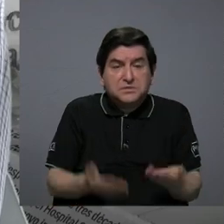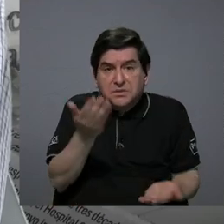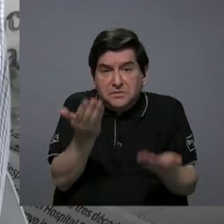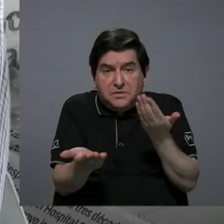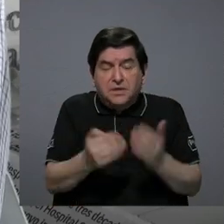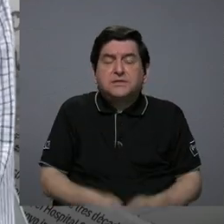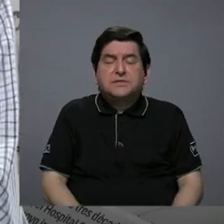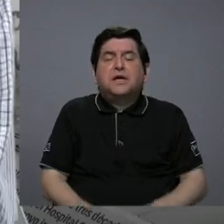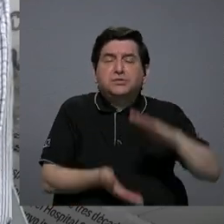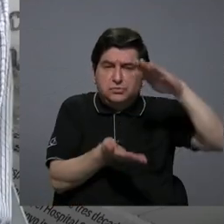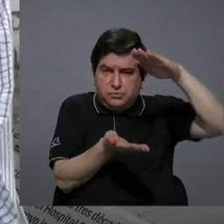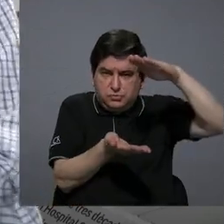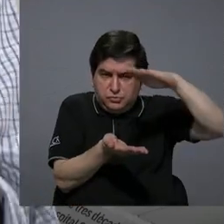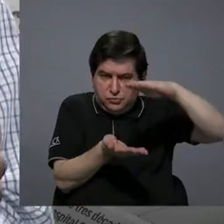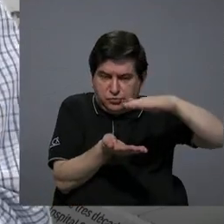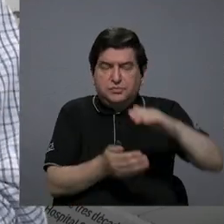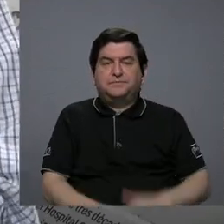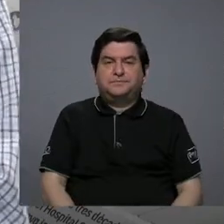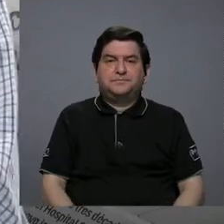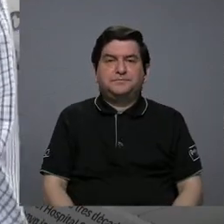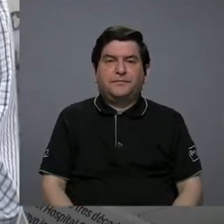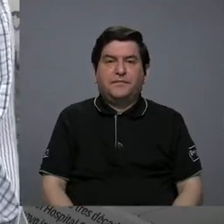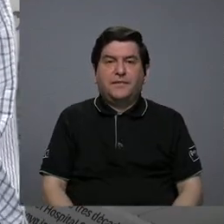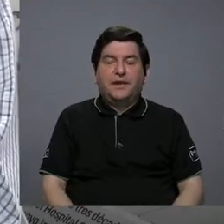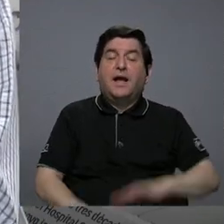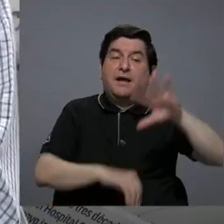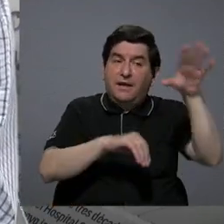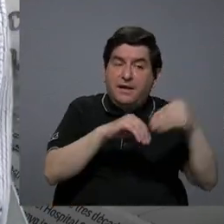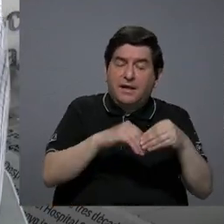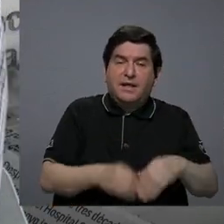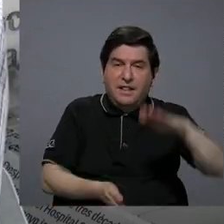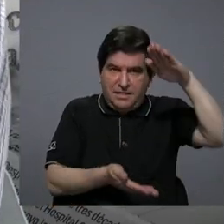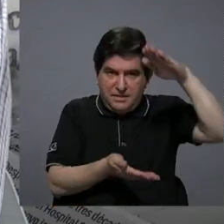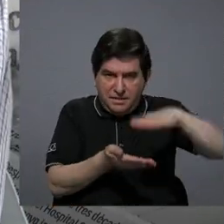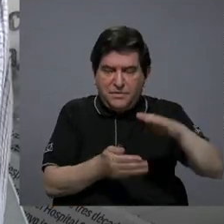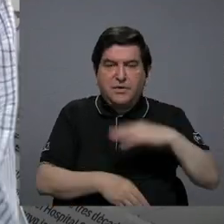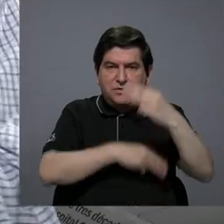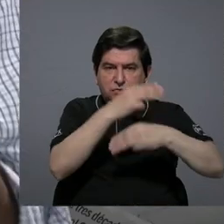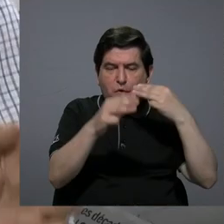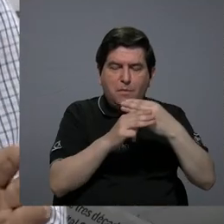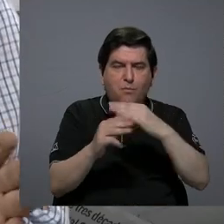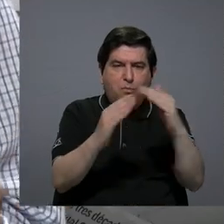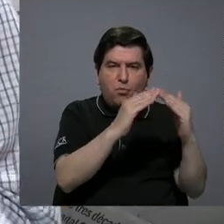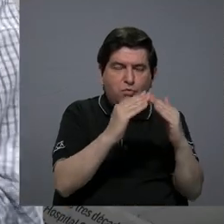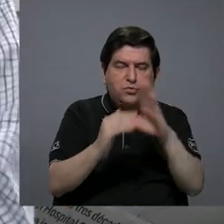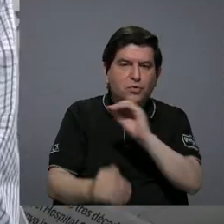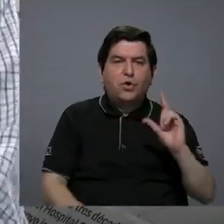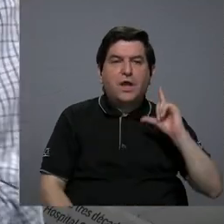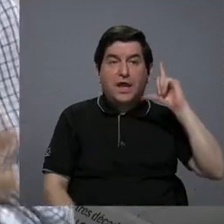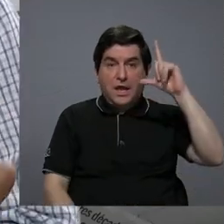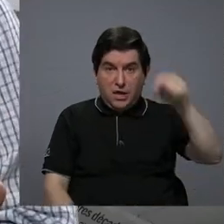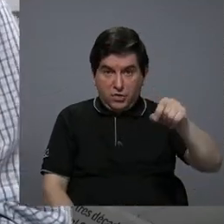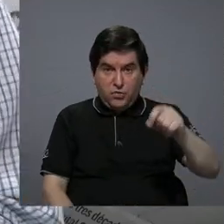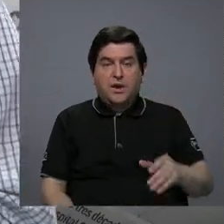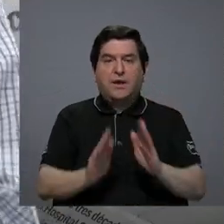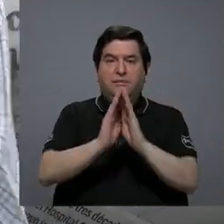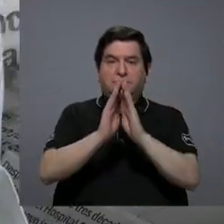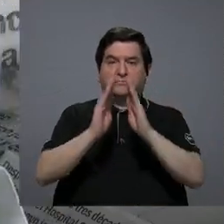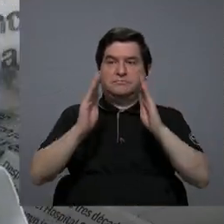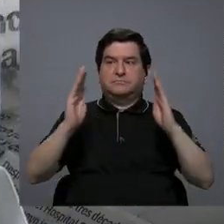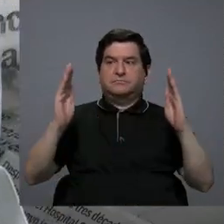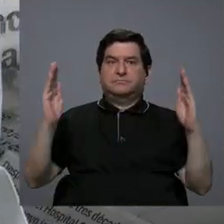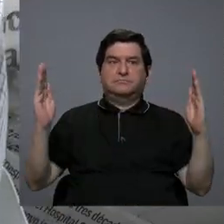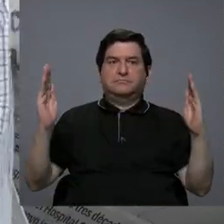disminución. Por otro lado, la disminución entre el mundo urbano y el mundo rural más bien se amplía